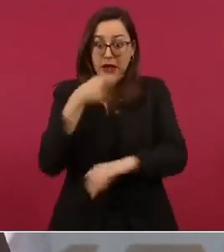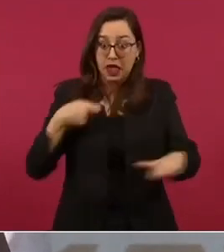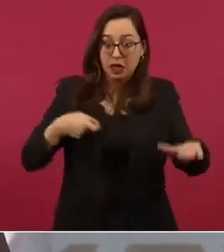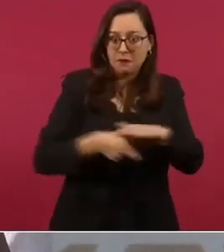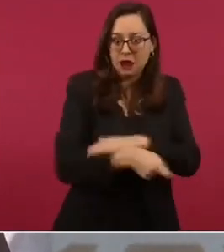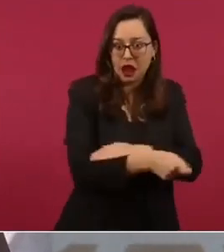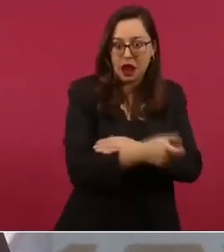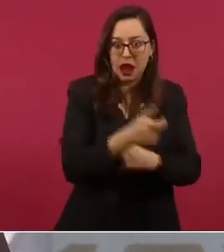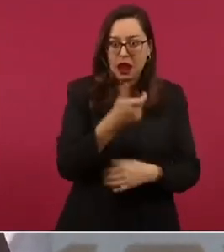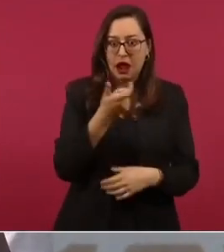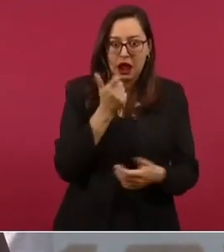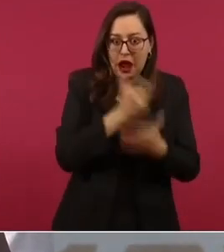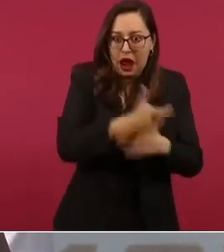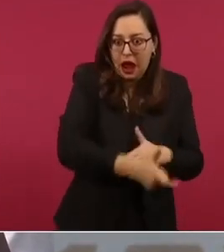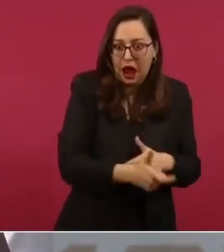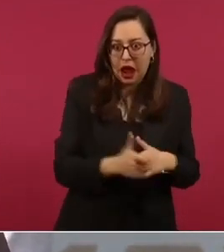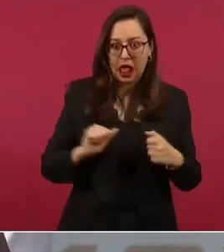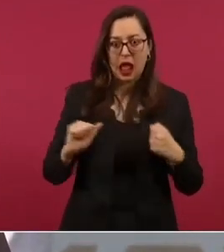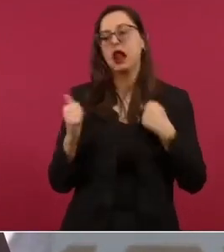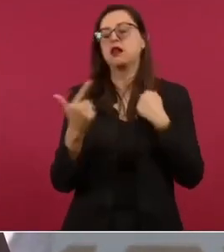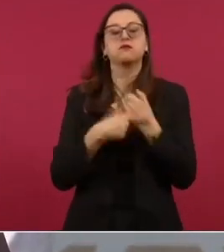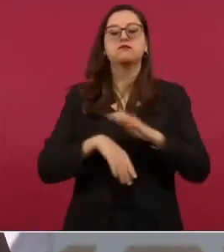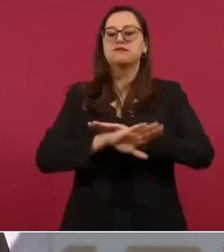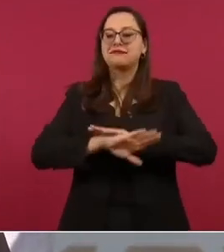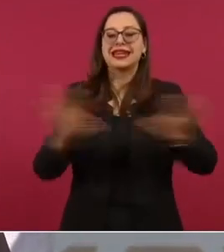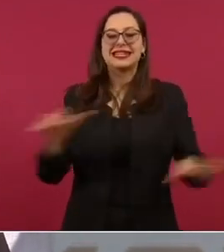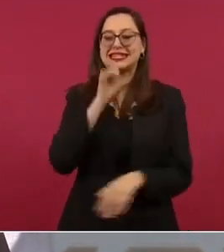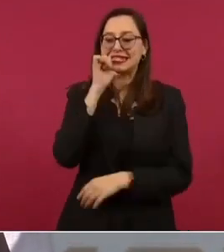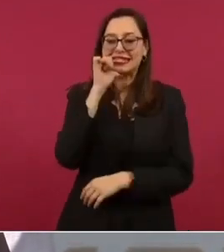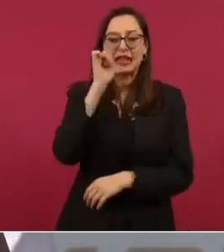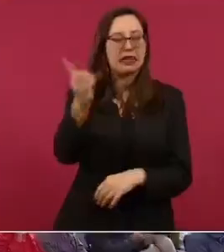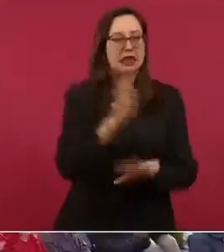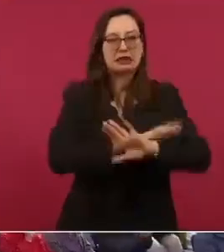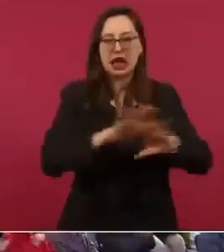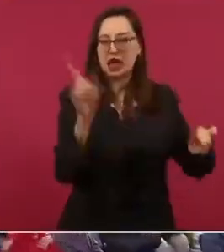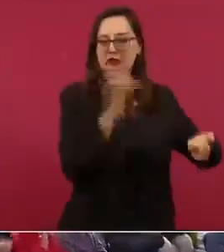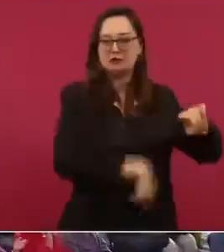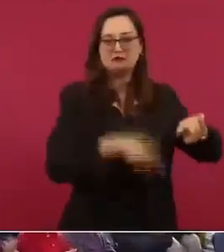no se cobra la atención médica ni los medicamentos